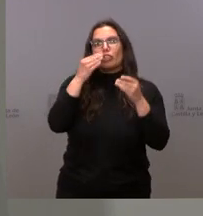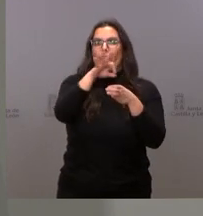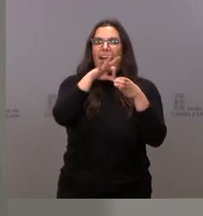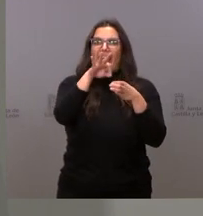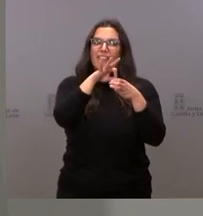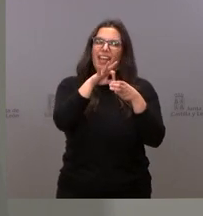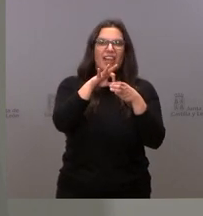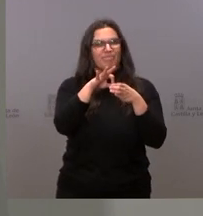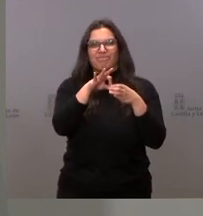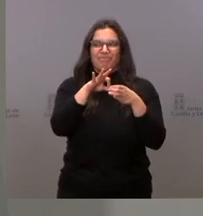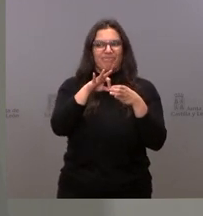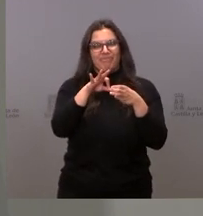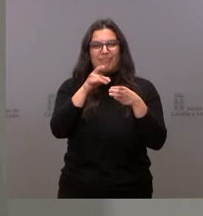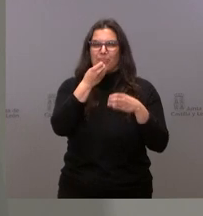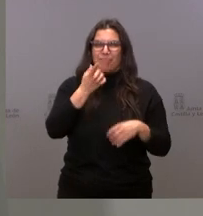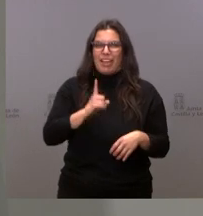Los cafés no nos sientan bien.